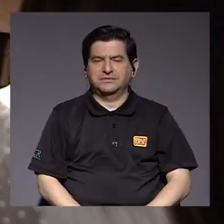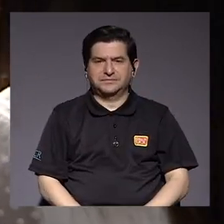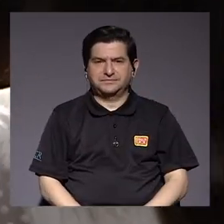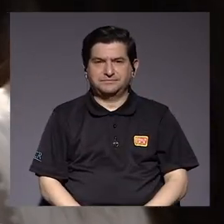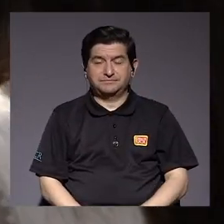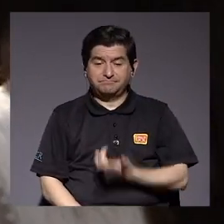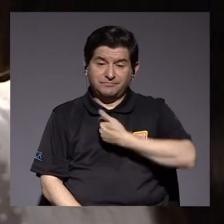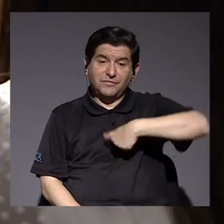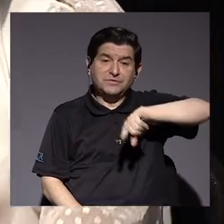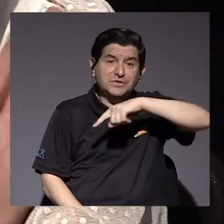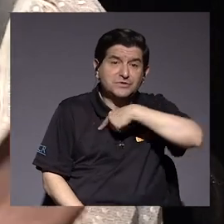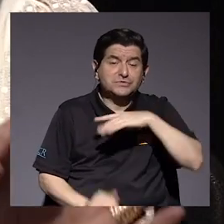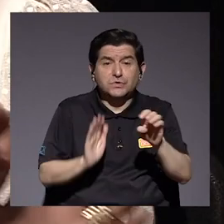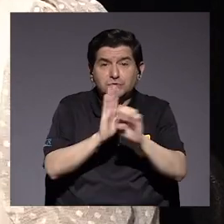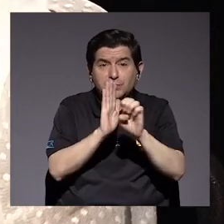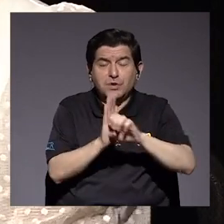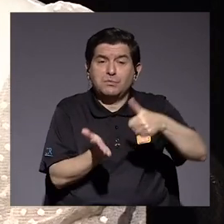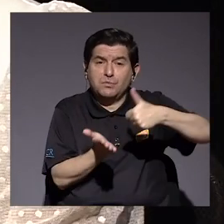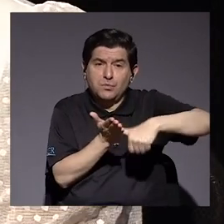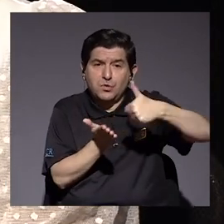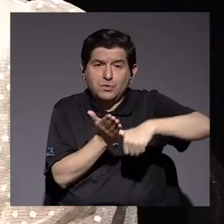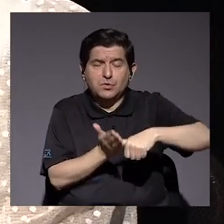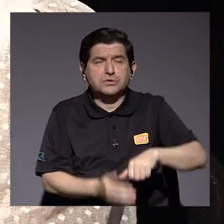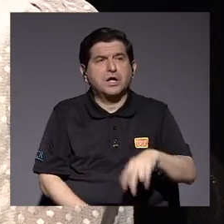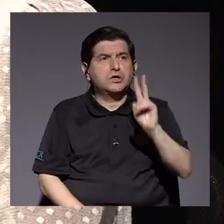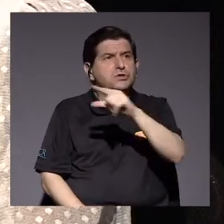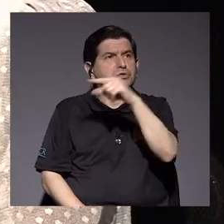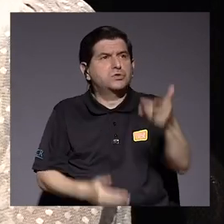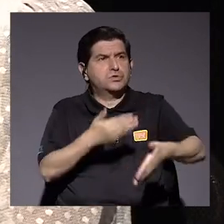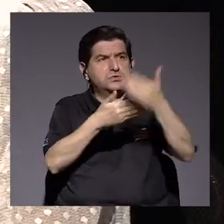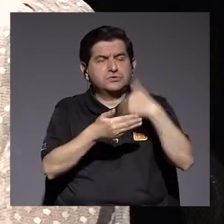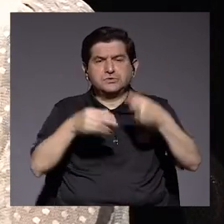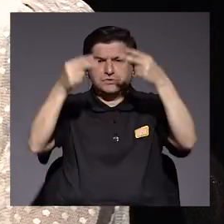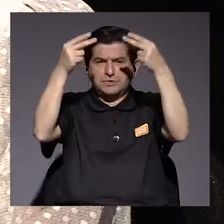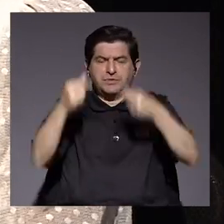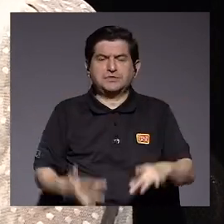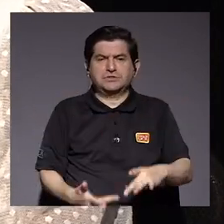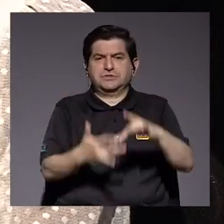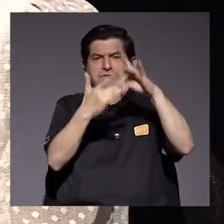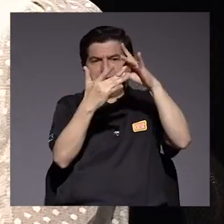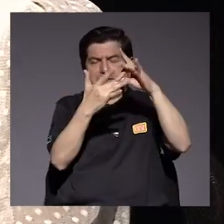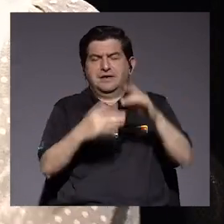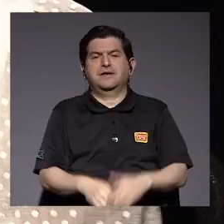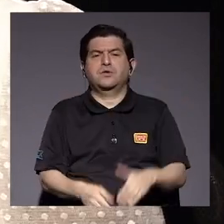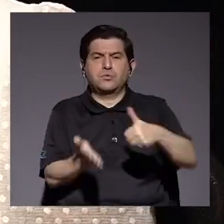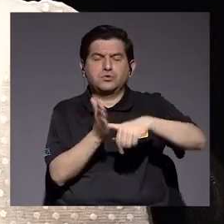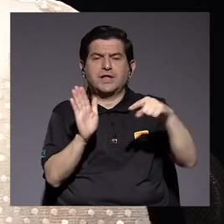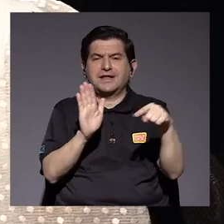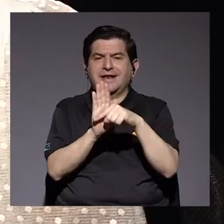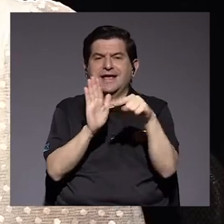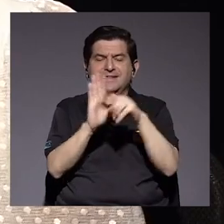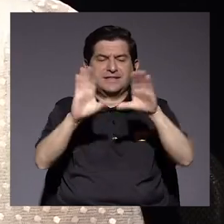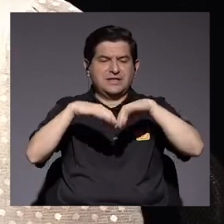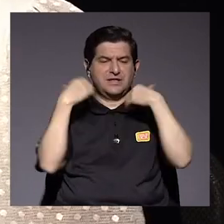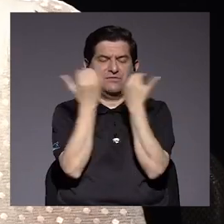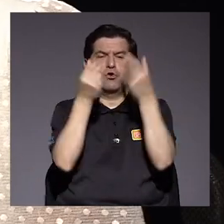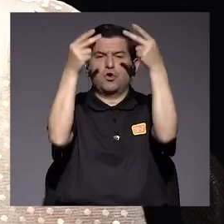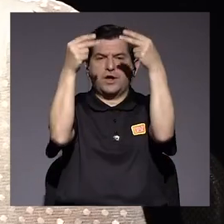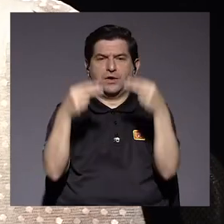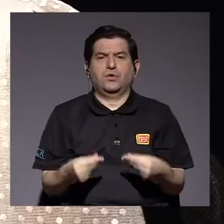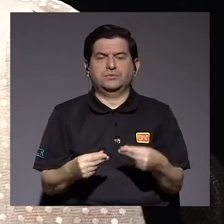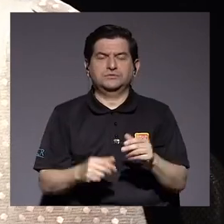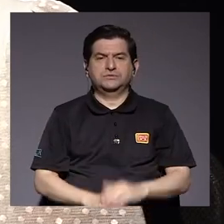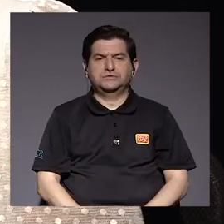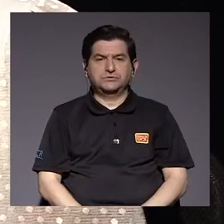hemos estado, por ejemplo, votamos hace un par de semanas el presupuesto extraordinario, el cual votamos negativo en la Comisión de Ascendarios. Y